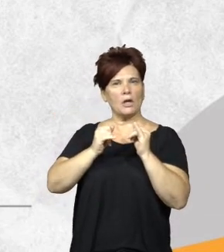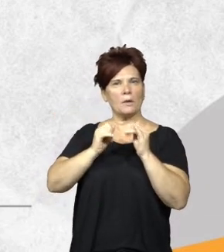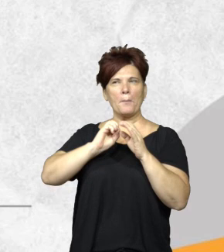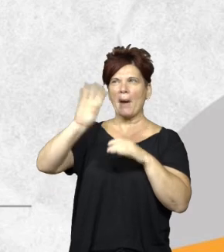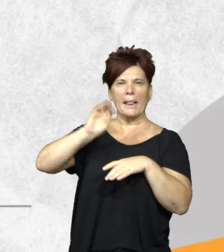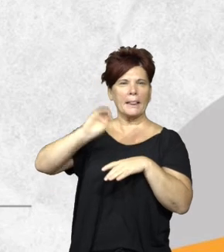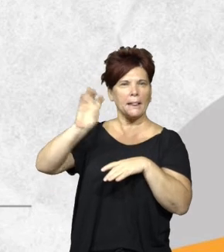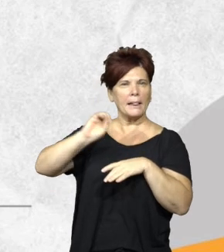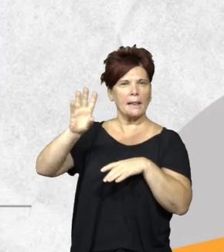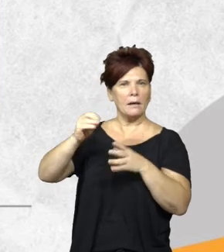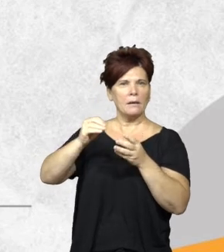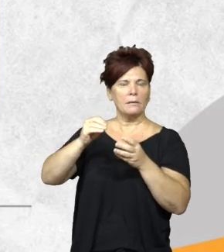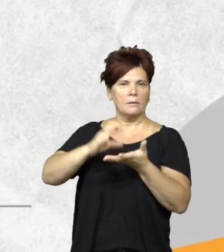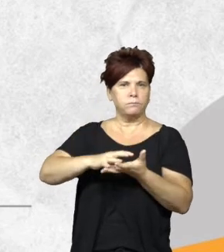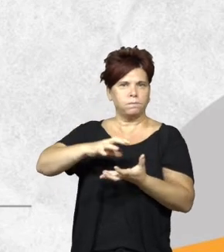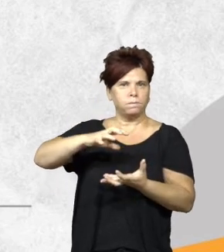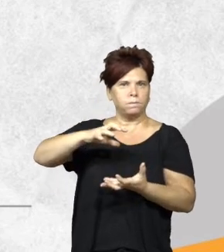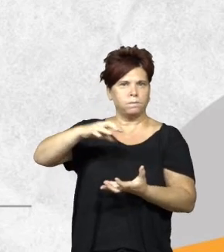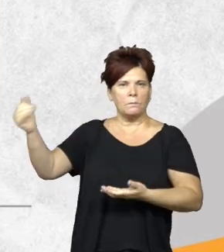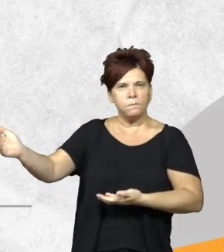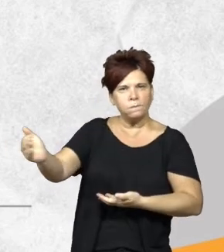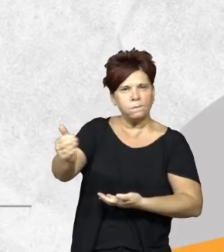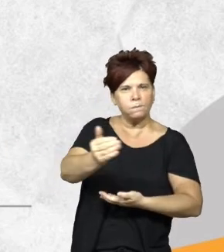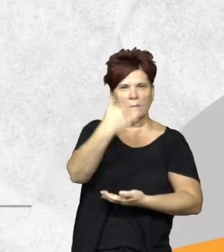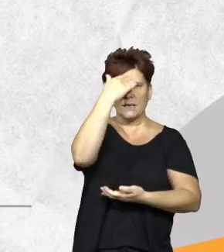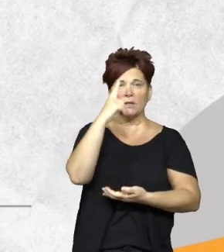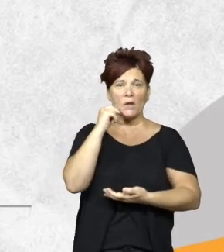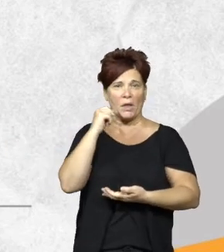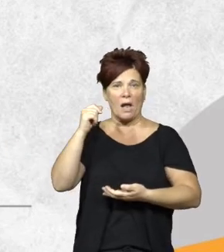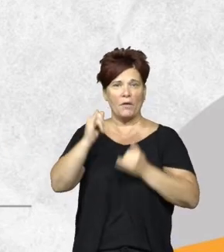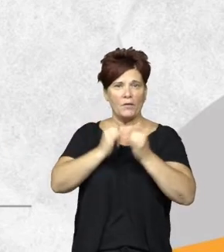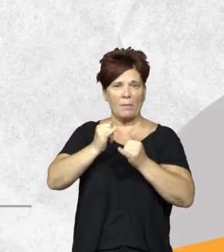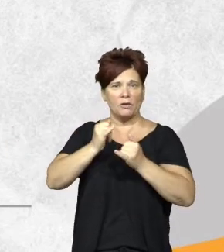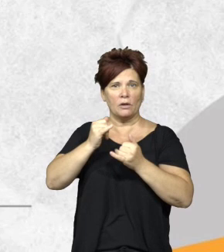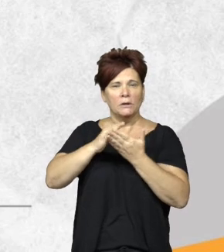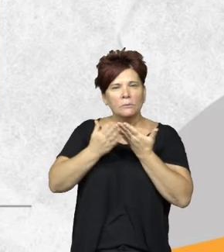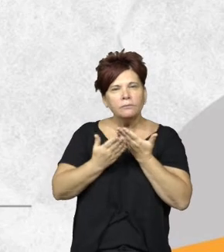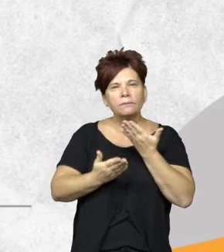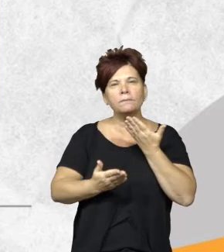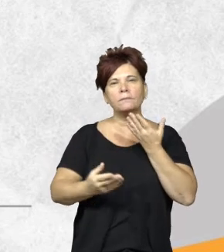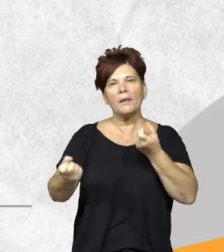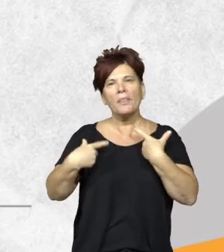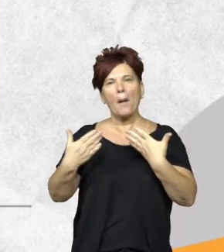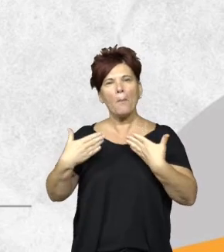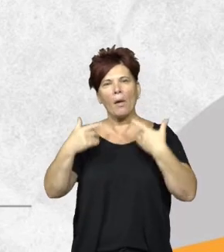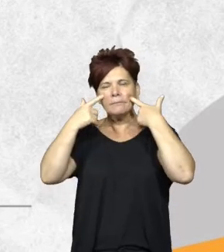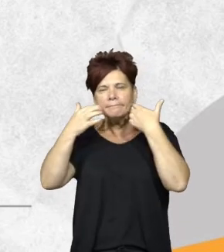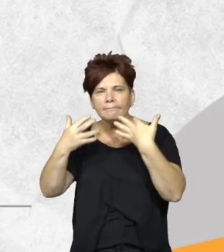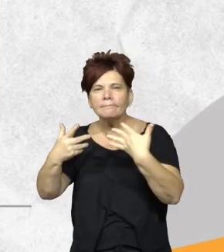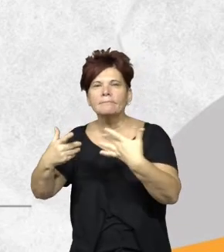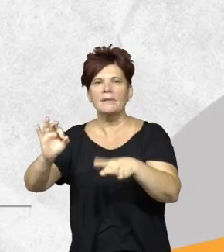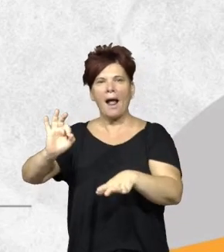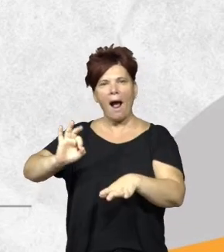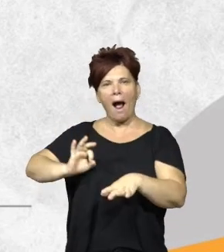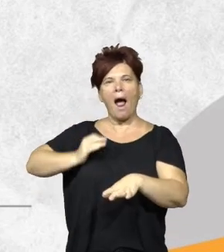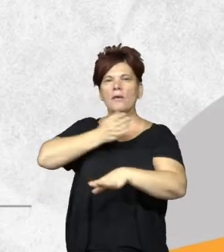el cúmulo de esta información que vamos colectando cada 15 días nos permite también ir analizando lo que está sucediendo a lo largo del año